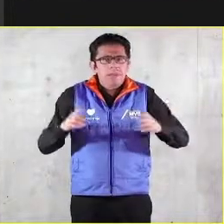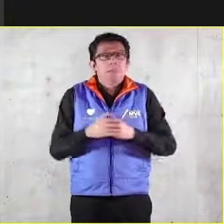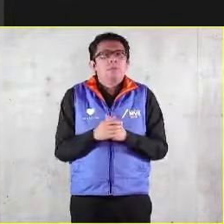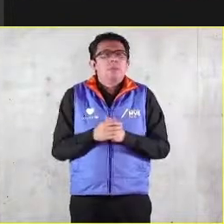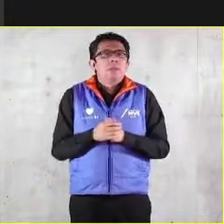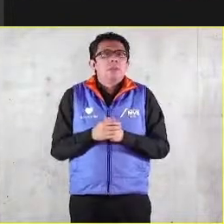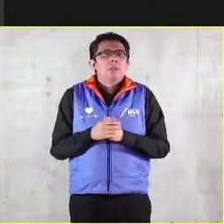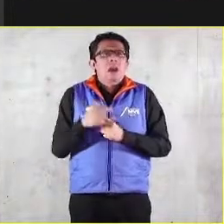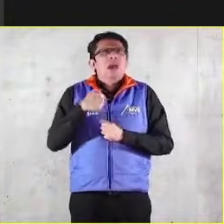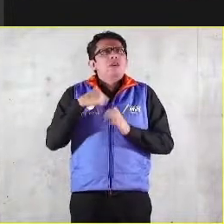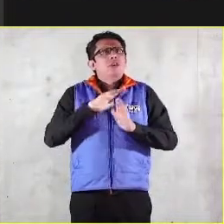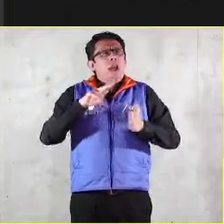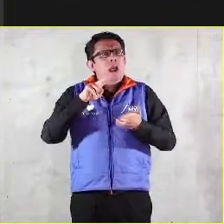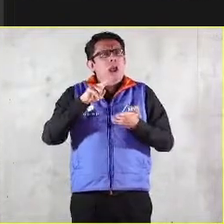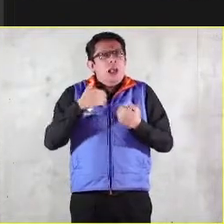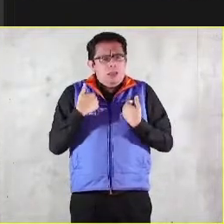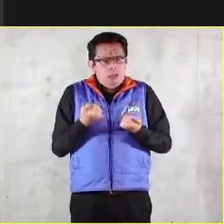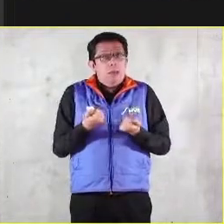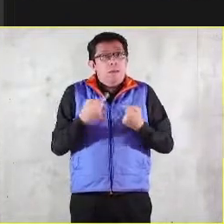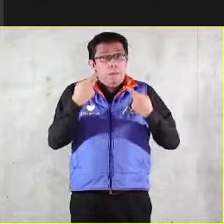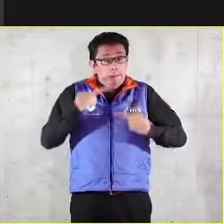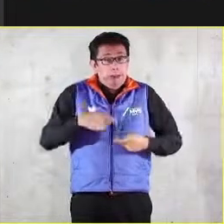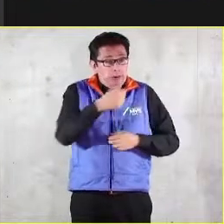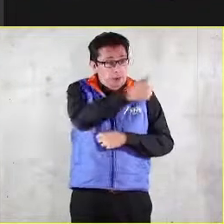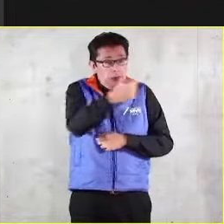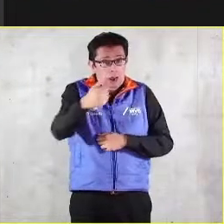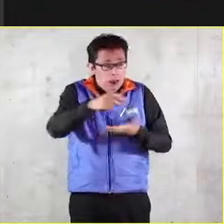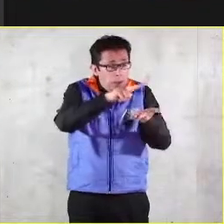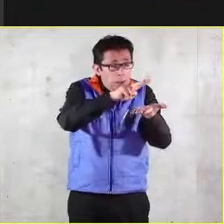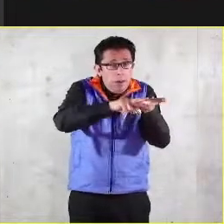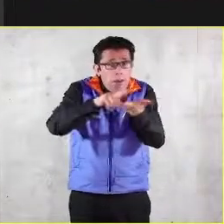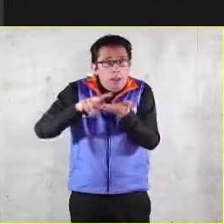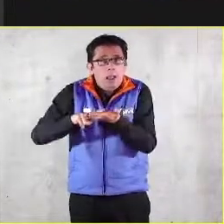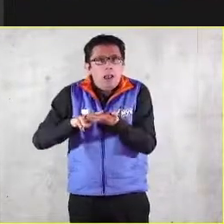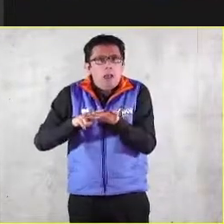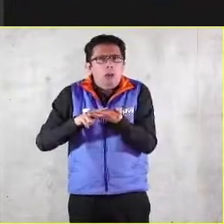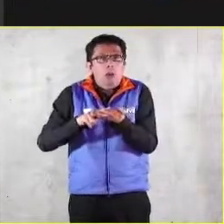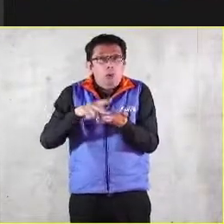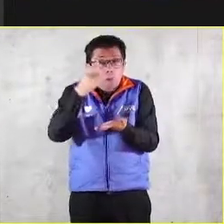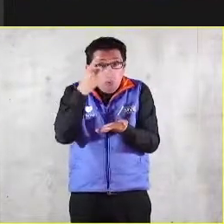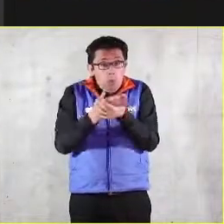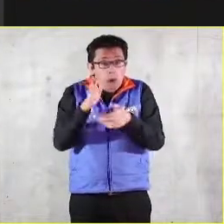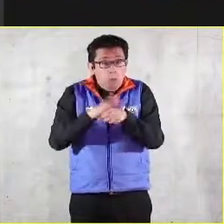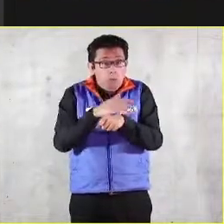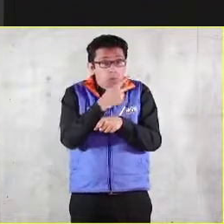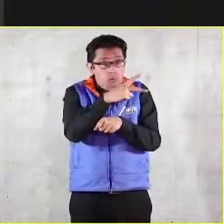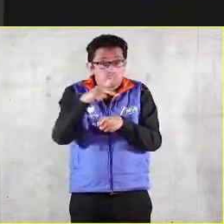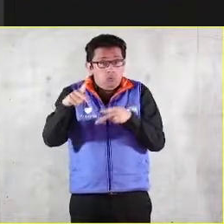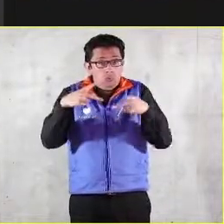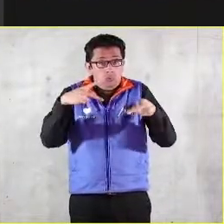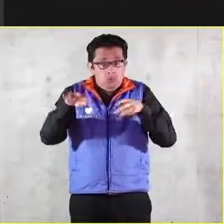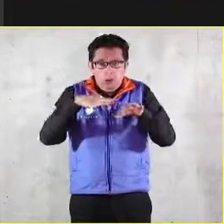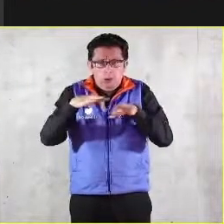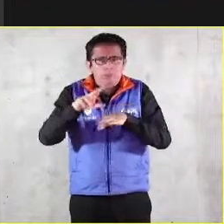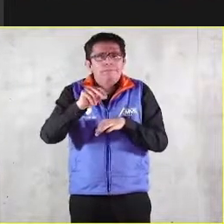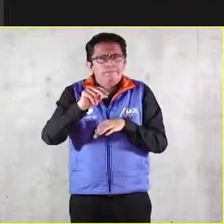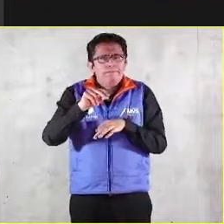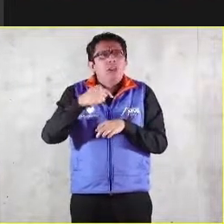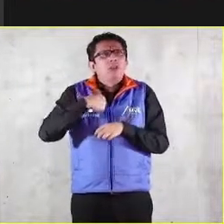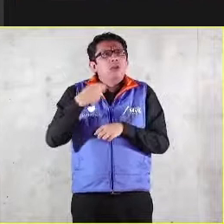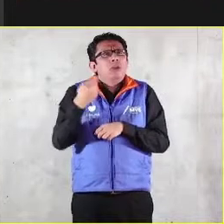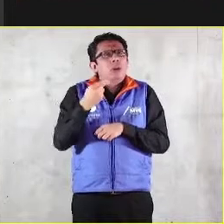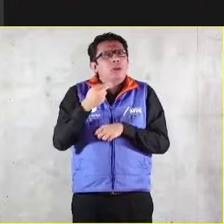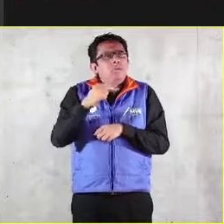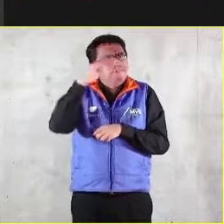ya entendí el valor que tiene la persona en sí misma y no sólo por la labor que desempeña yo necesito encontrar cómo